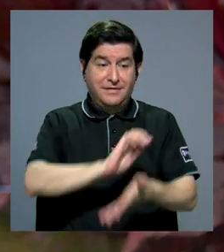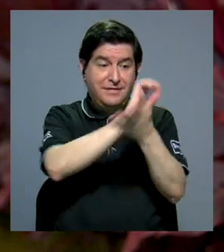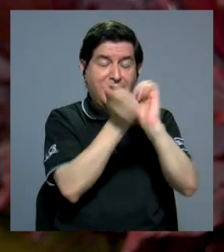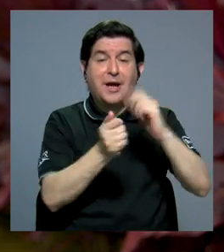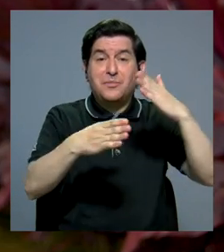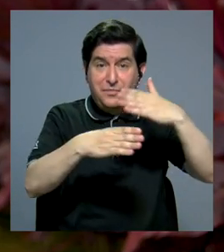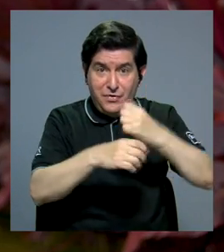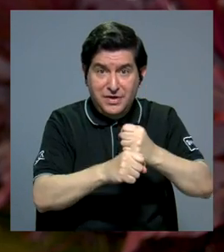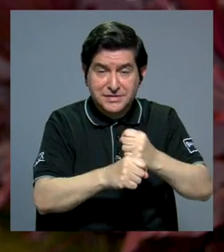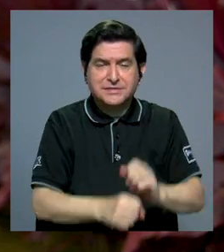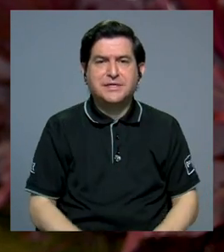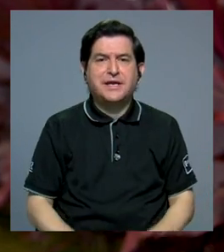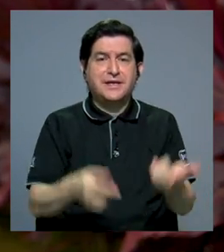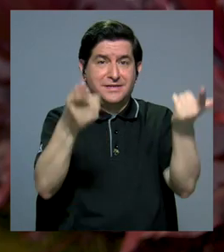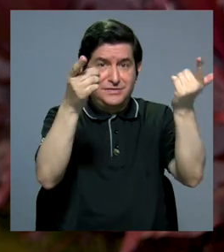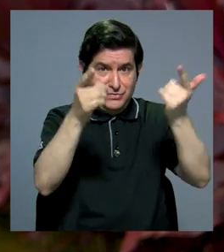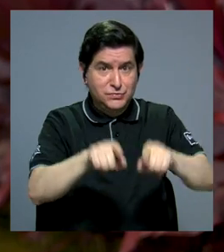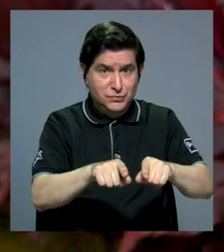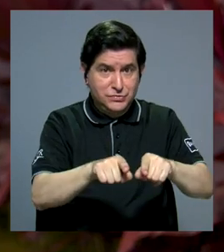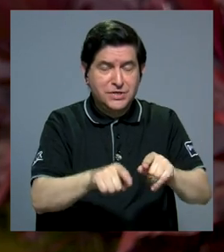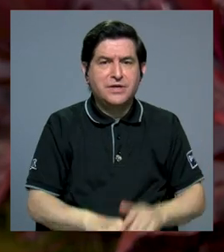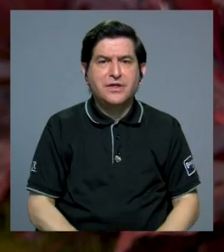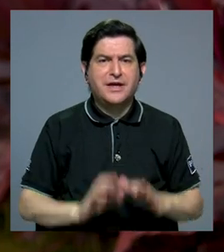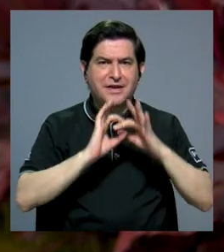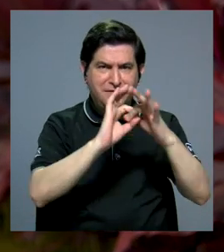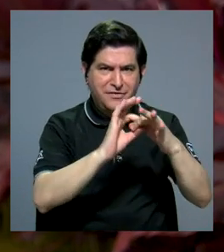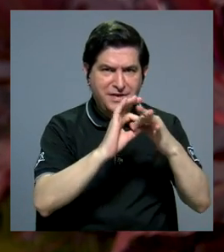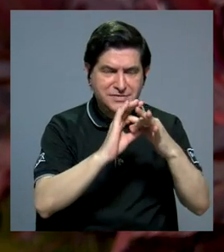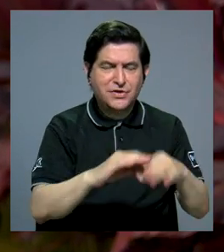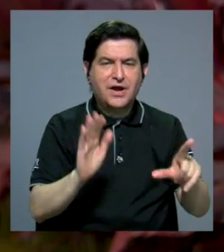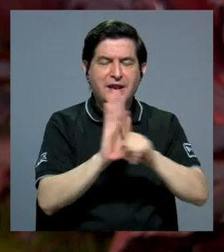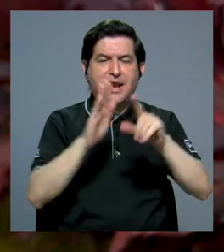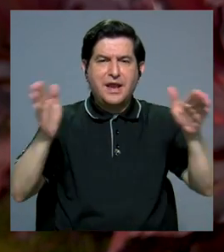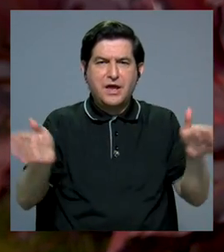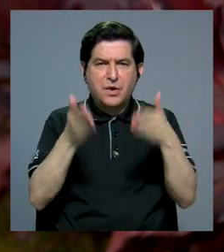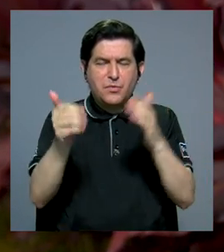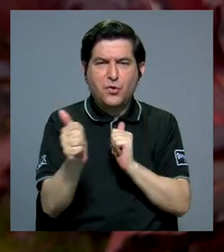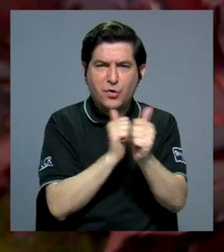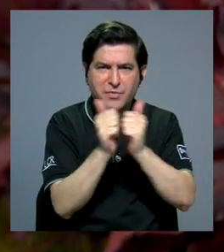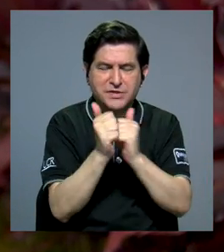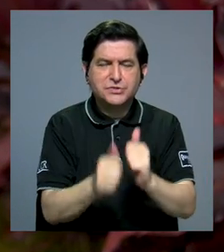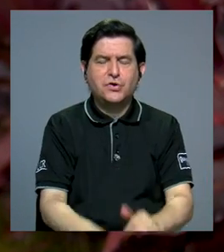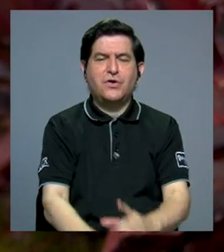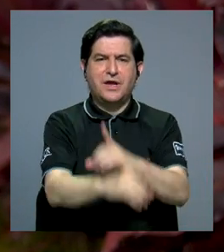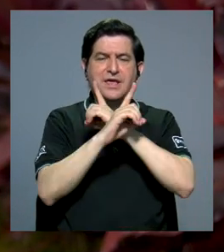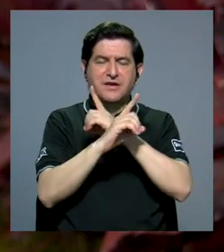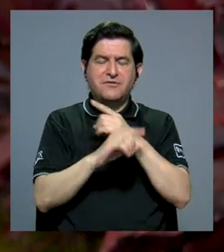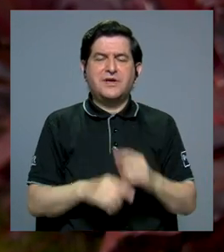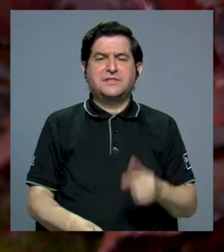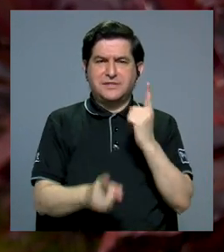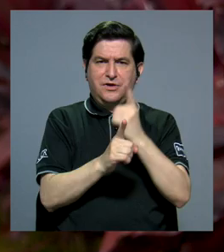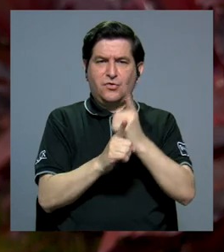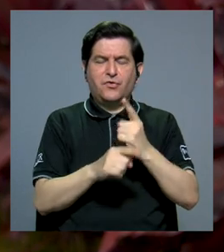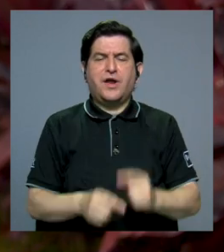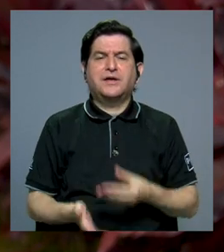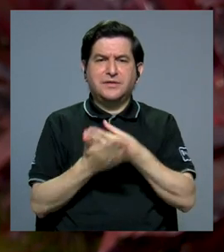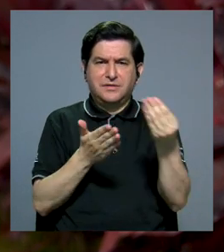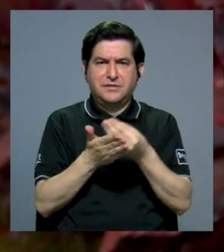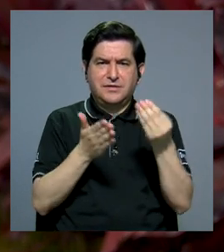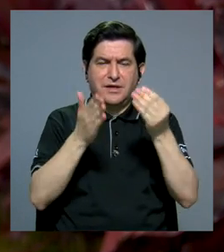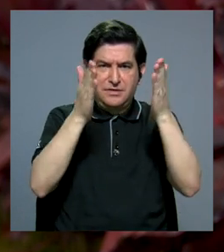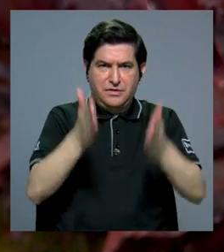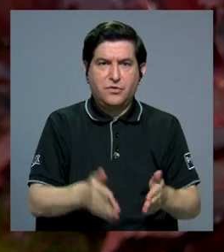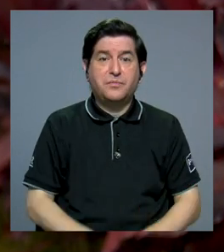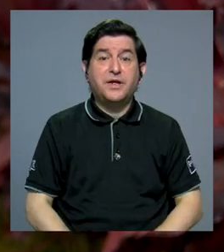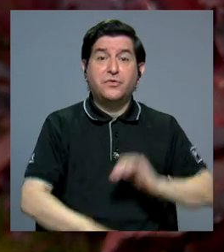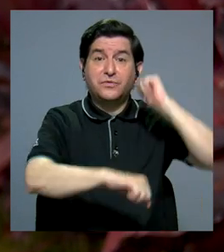reforma que tuvo lugar en relación con la Ley de Promoción de la Competencia y Defensa Efectiva del Consumidor es que vino a